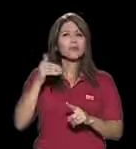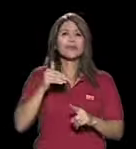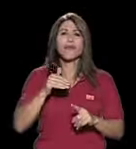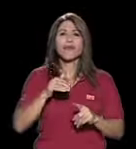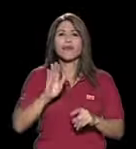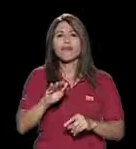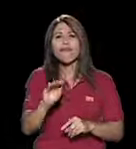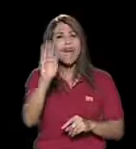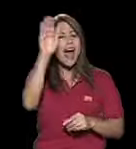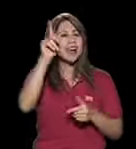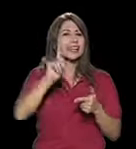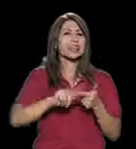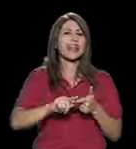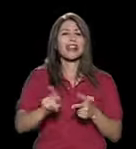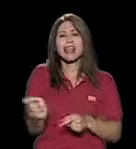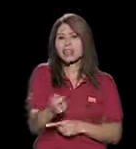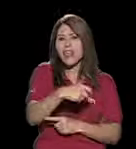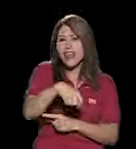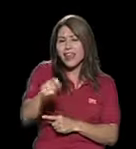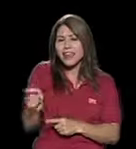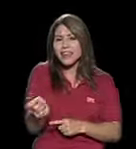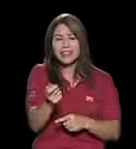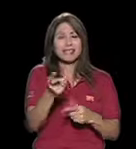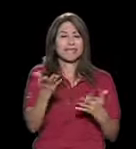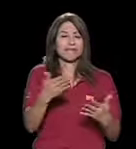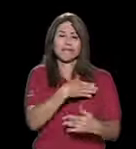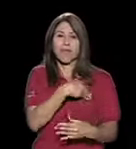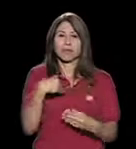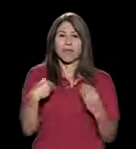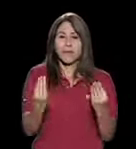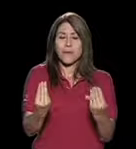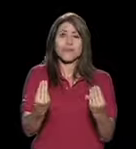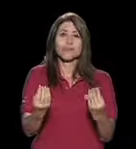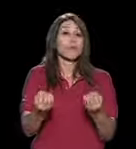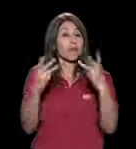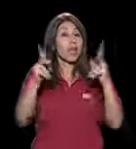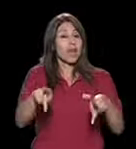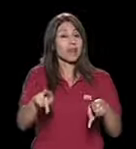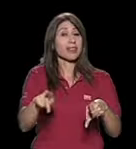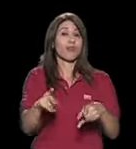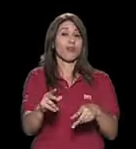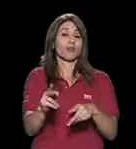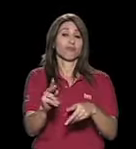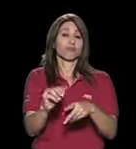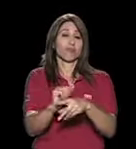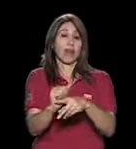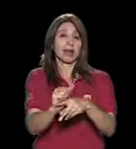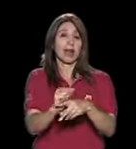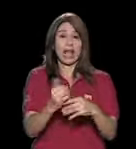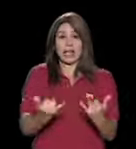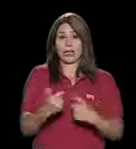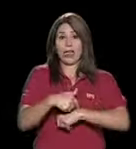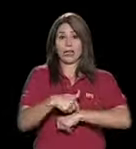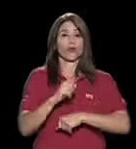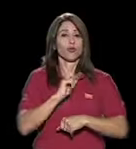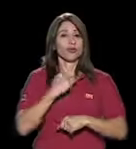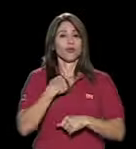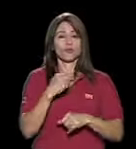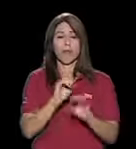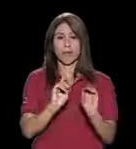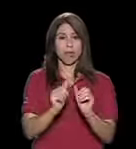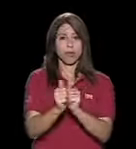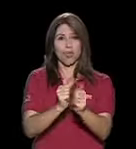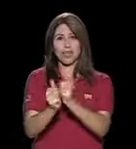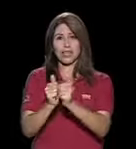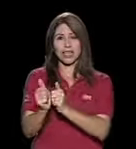básquet, jugué tenis, me ha gustado el tenis de mesa y hay un montón de gente que lo practica. Yo en este momento no estoy compitiendo, ni